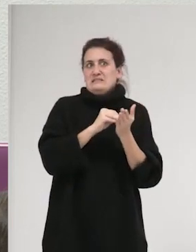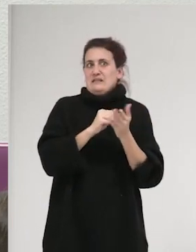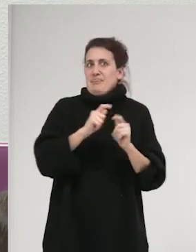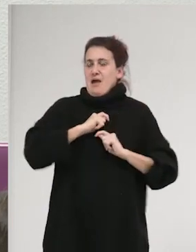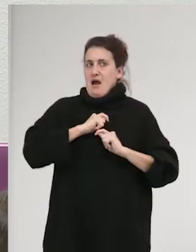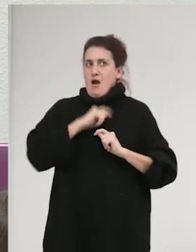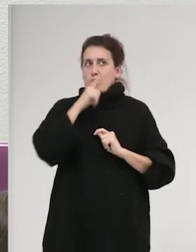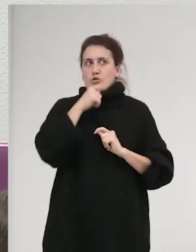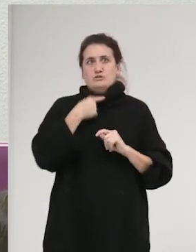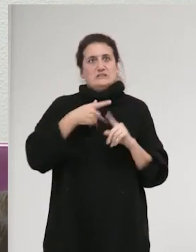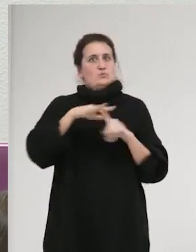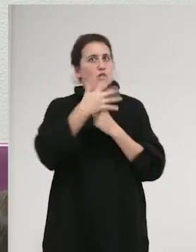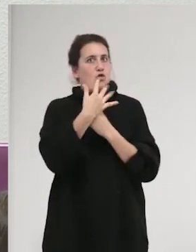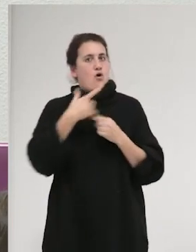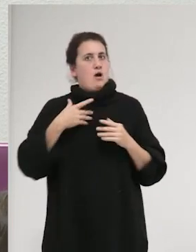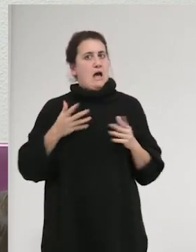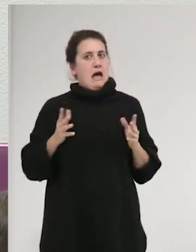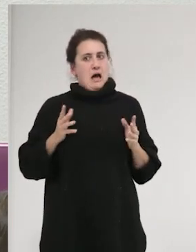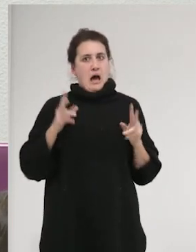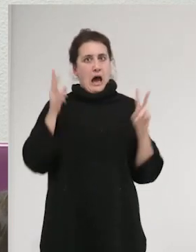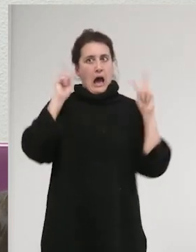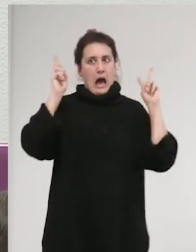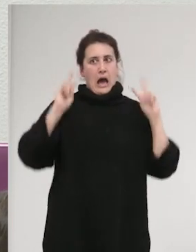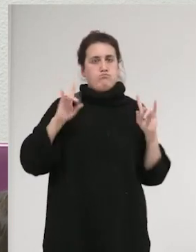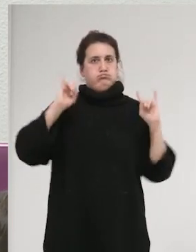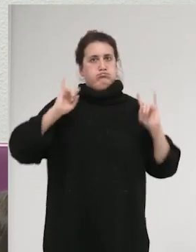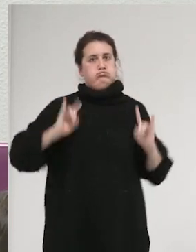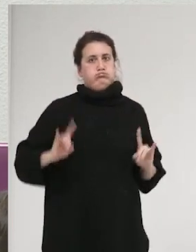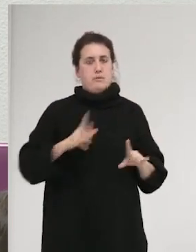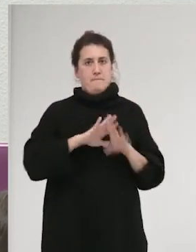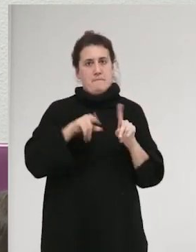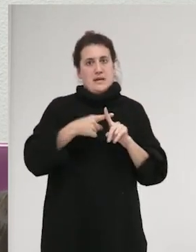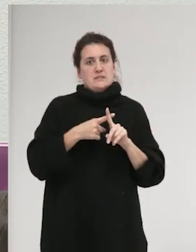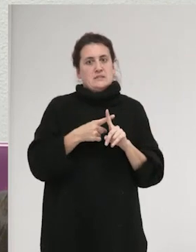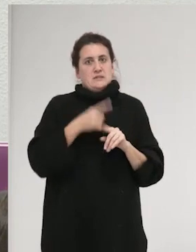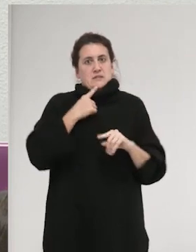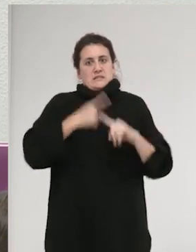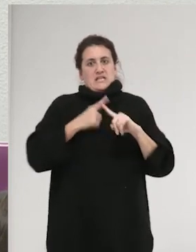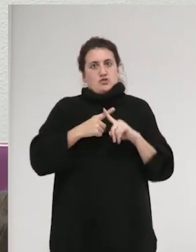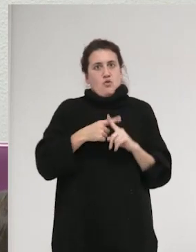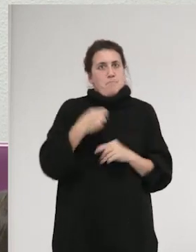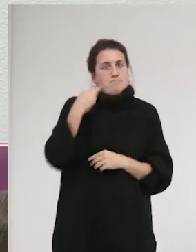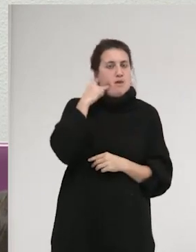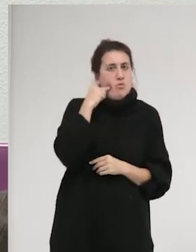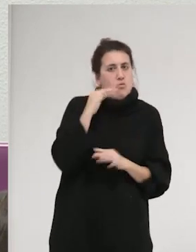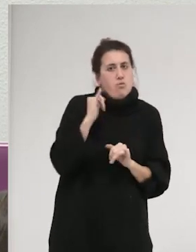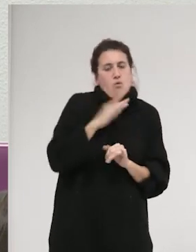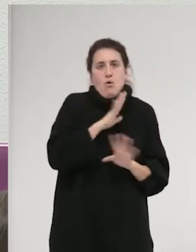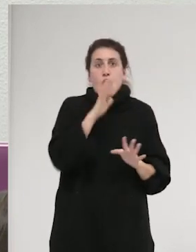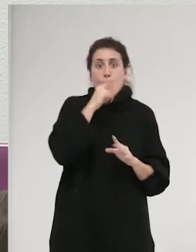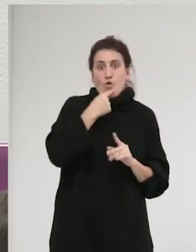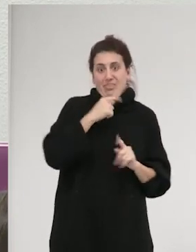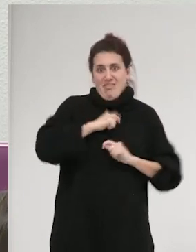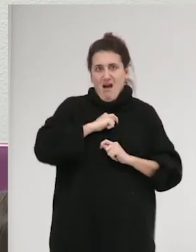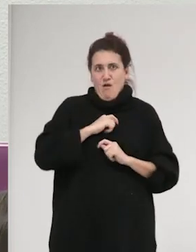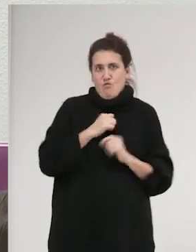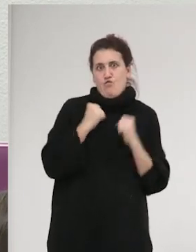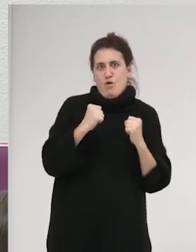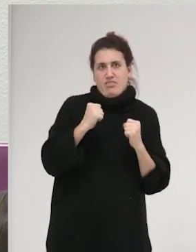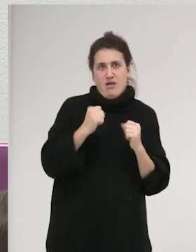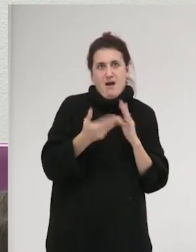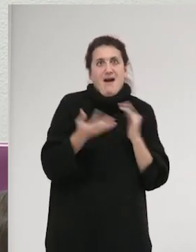situación de alarma y de pánico moral y pánico sexual que no hace más que reforzar la limitación,